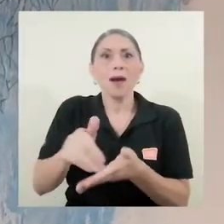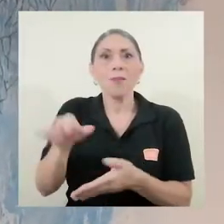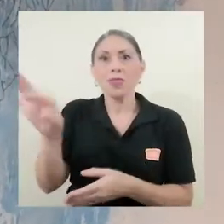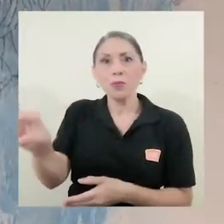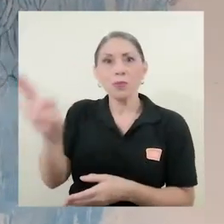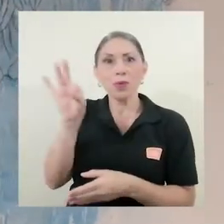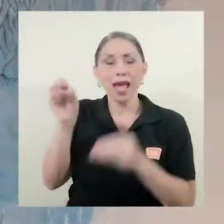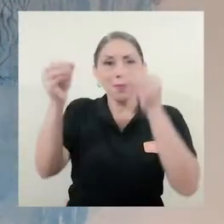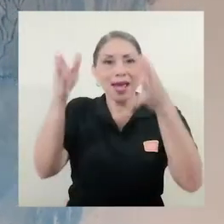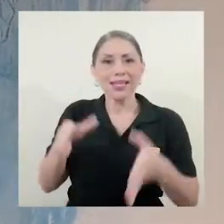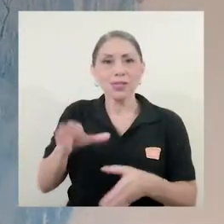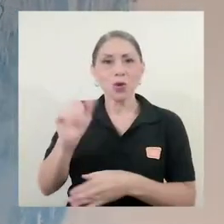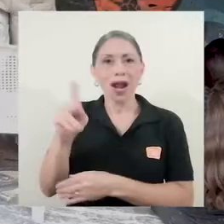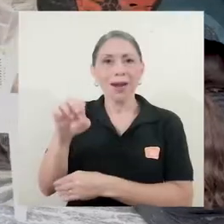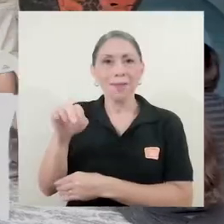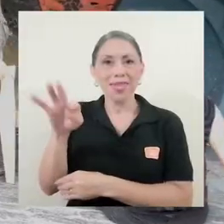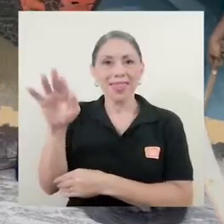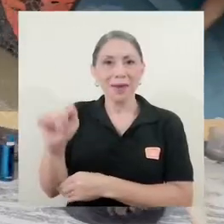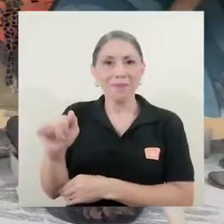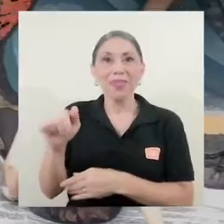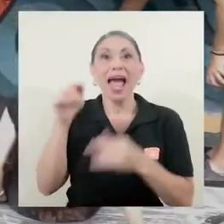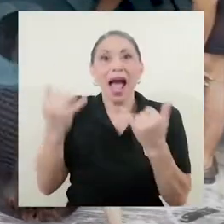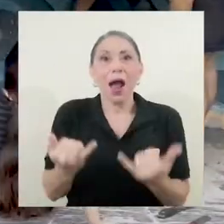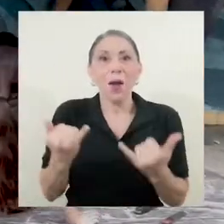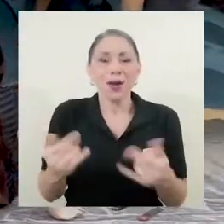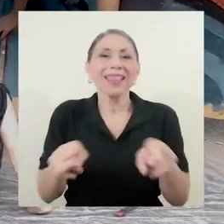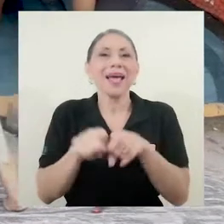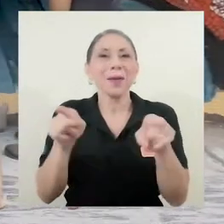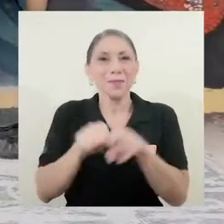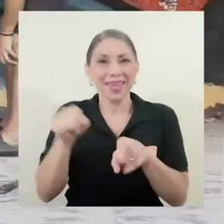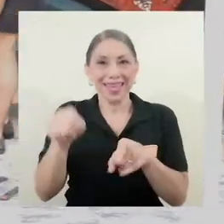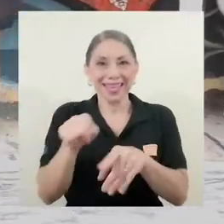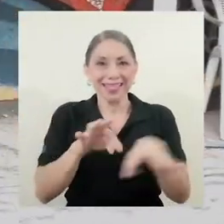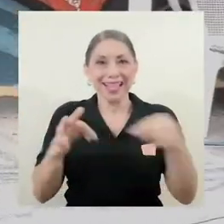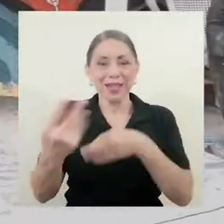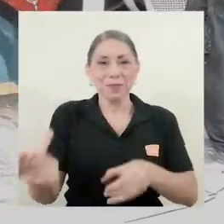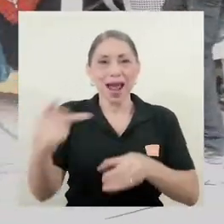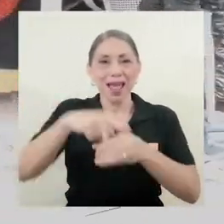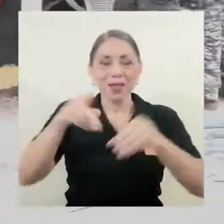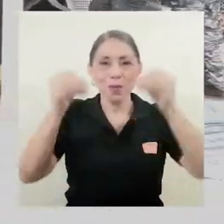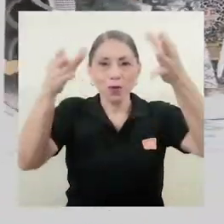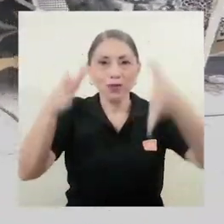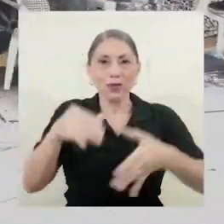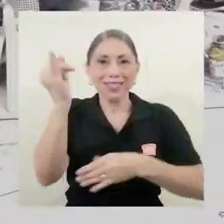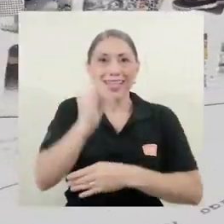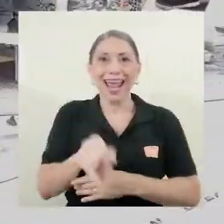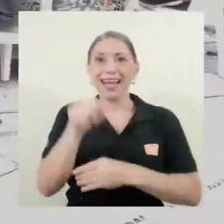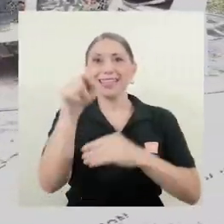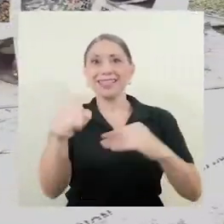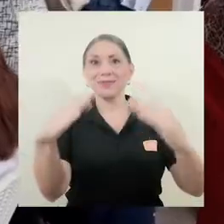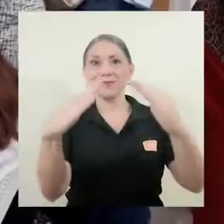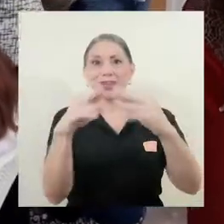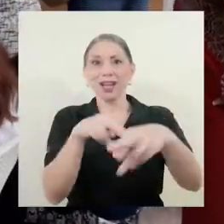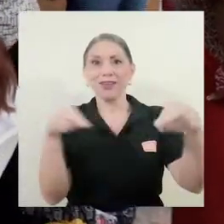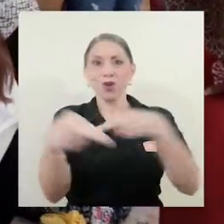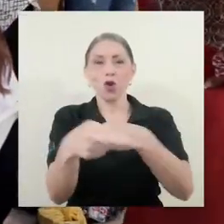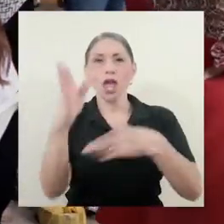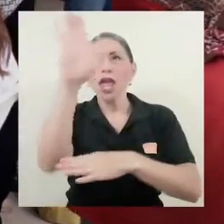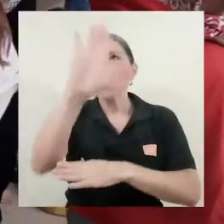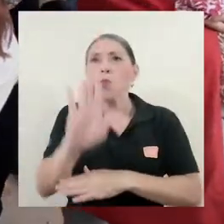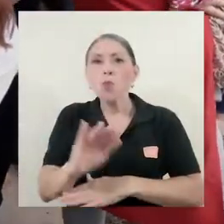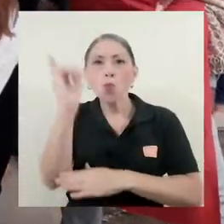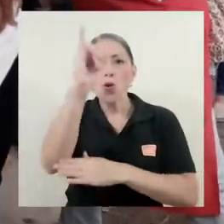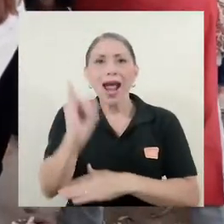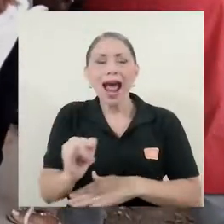nuevamente al maestro Carpita y esta vez participaron también del taller profesores de artes de la región en un mural